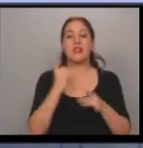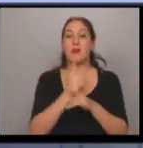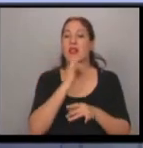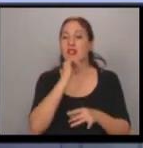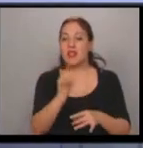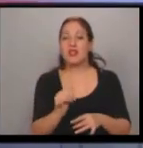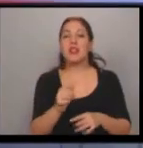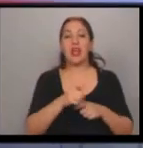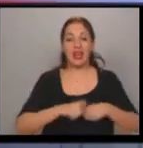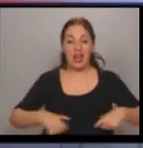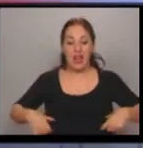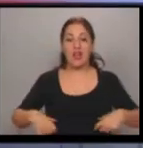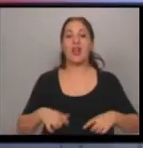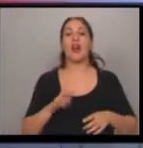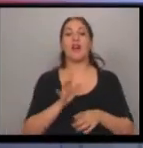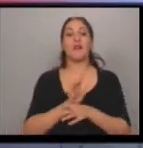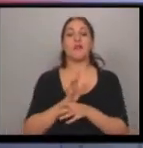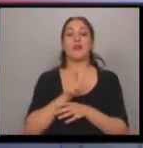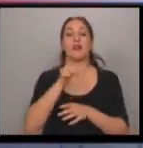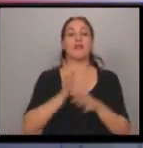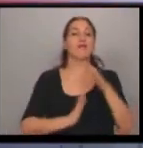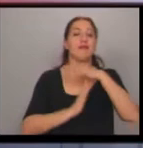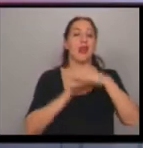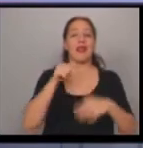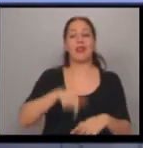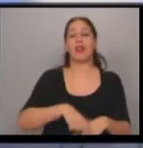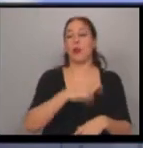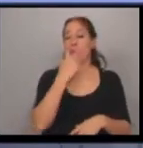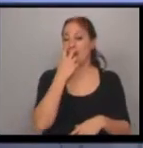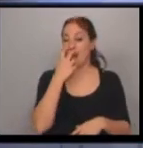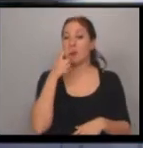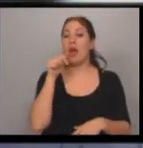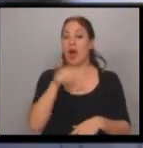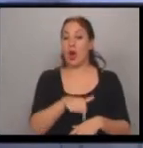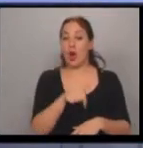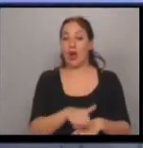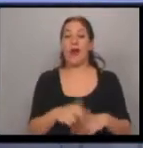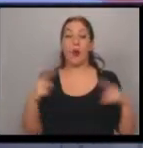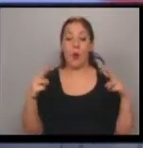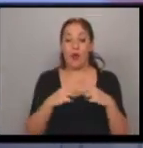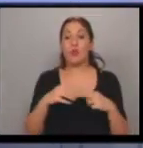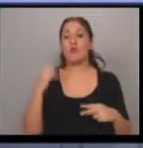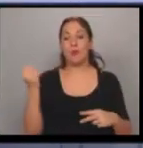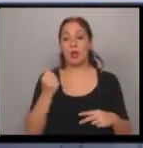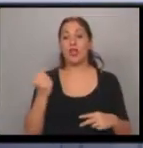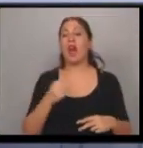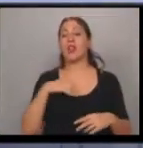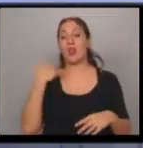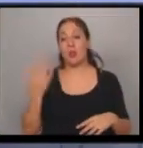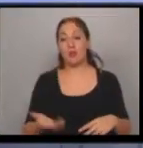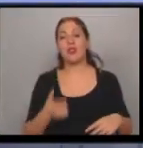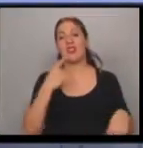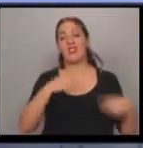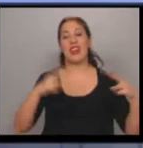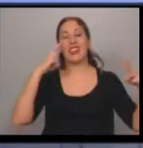al cardenal Terrazas el patriarca de Bolivia. Este encuentro que va a tener hoy va a ser muy importante y después los distintos encuentros,